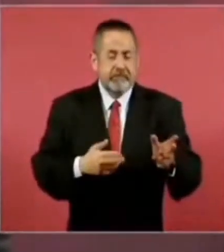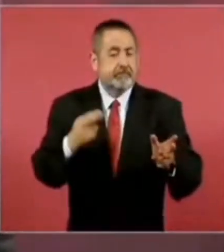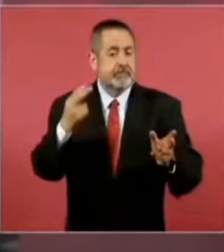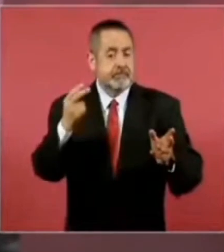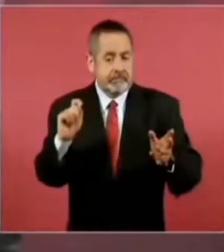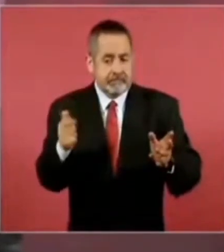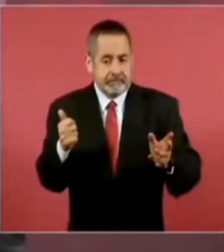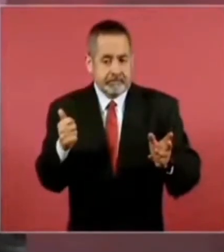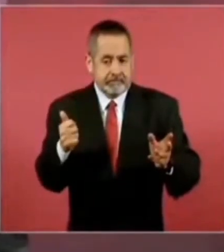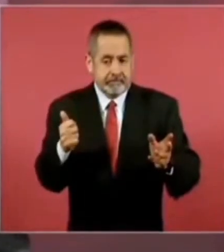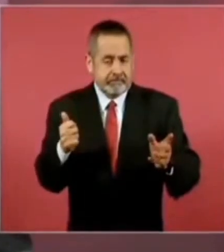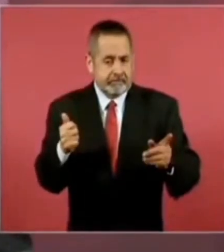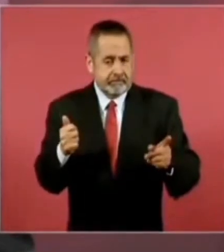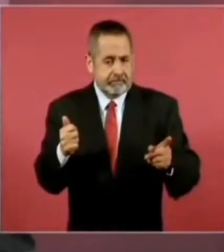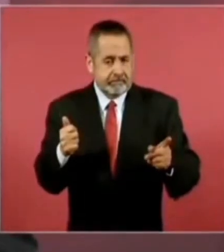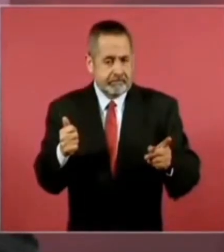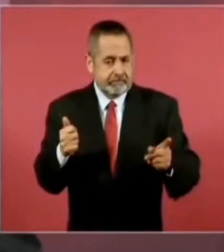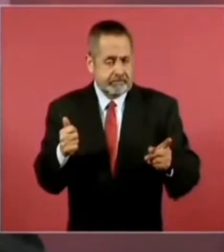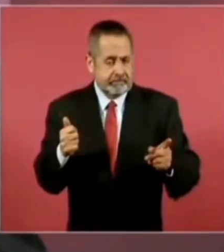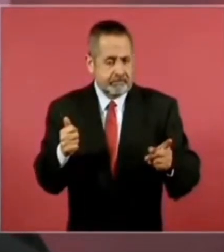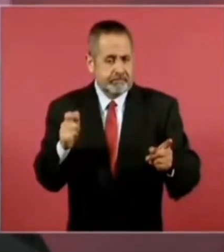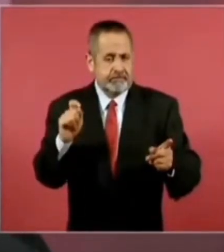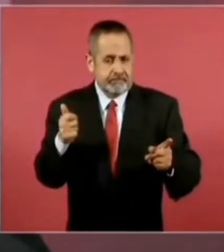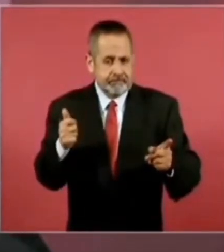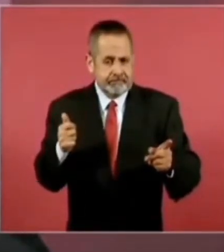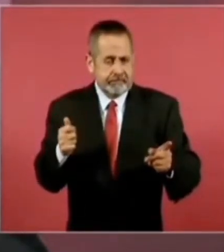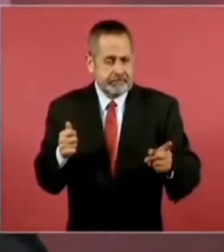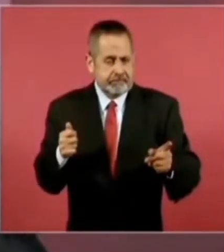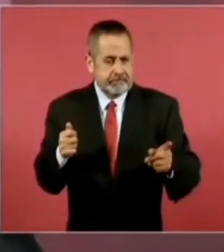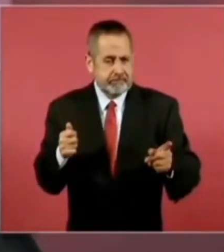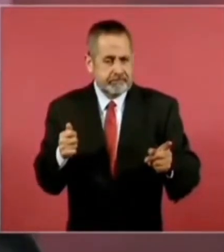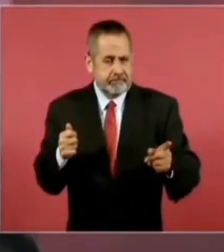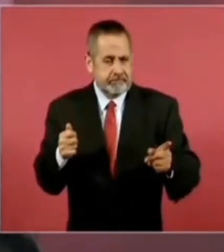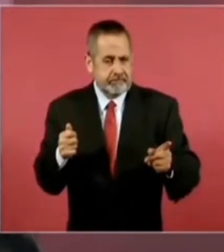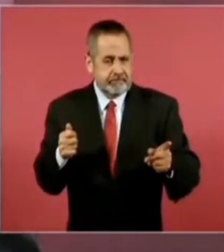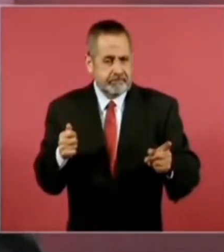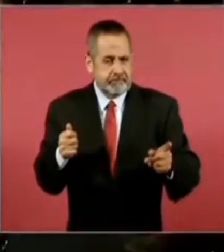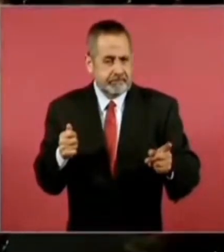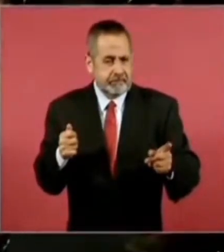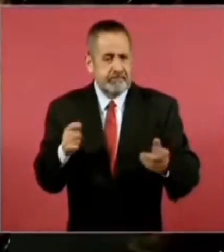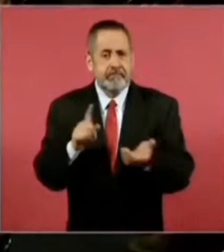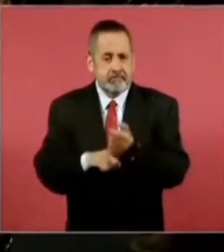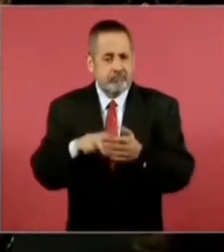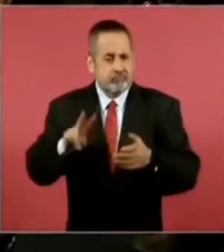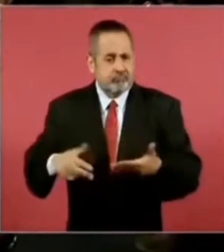26 son hispanos